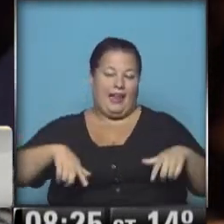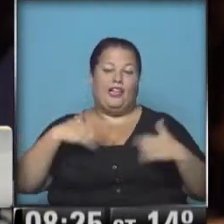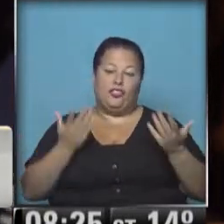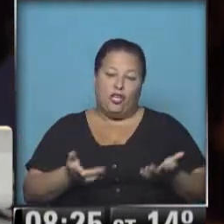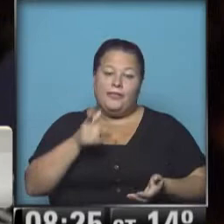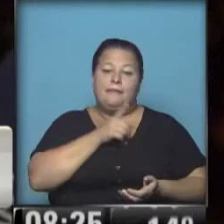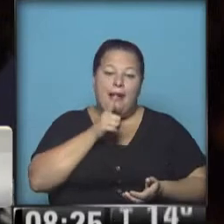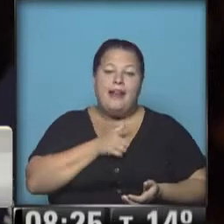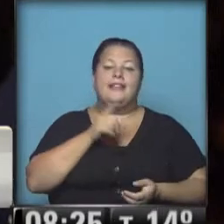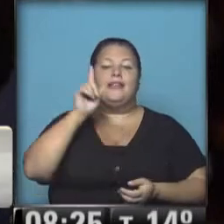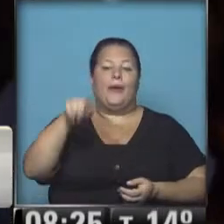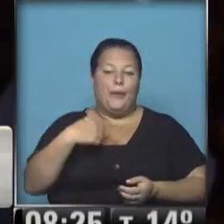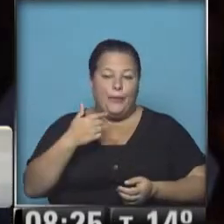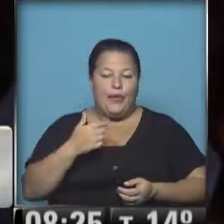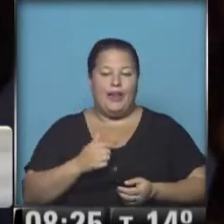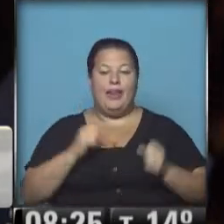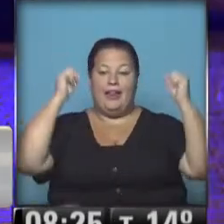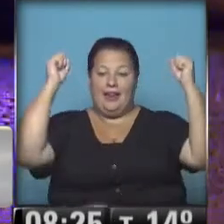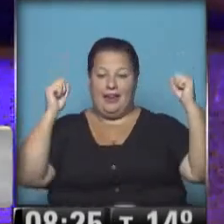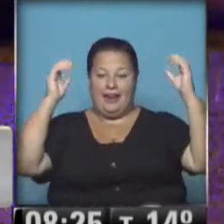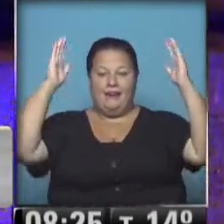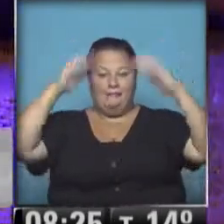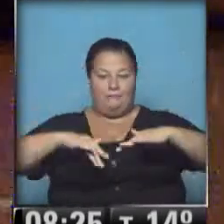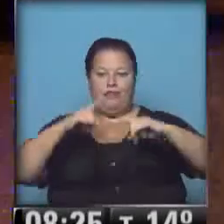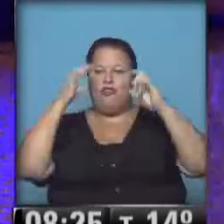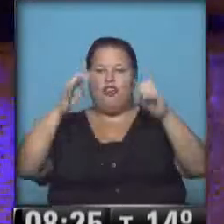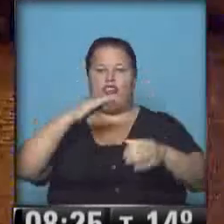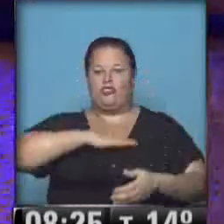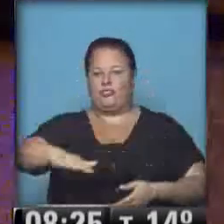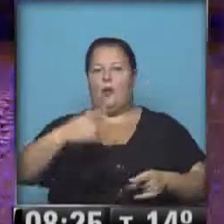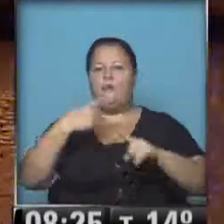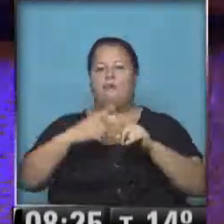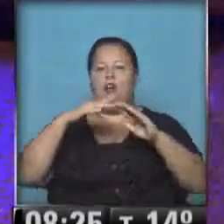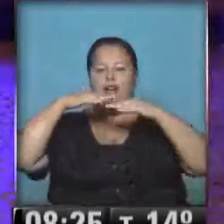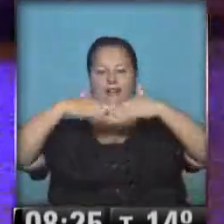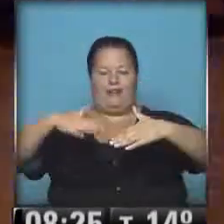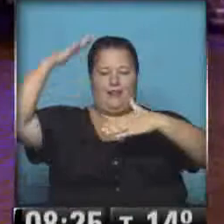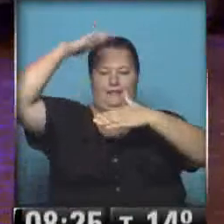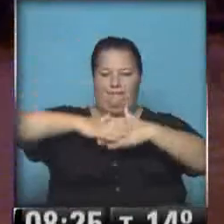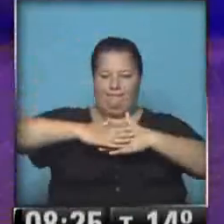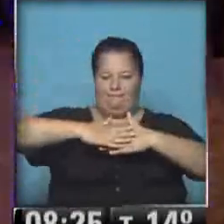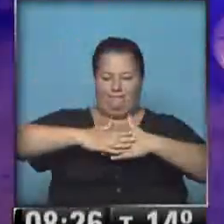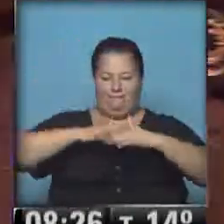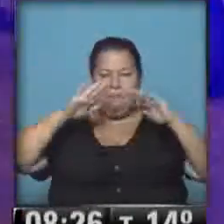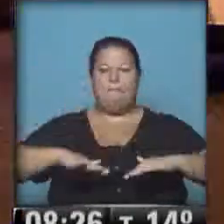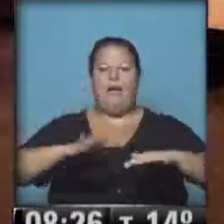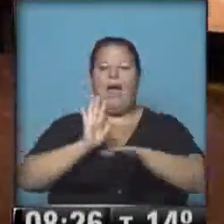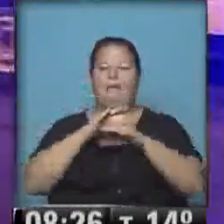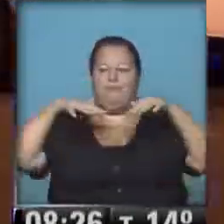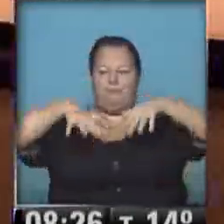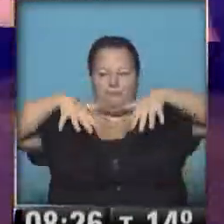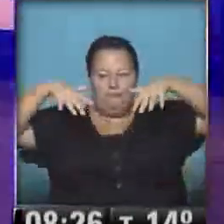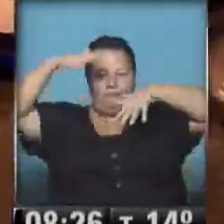aparentemente hizo que el techo caído no llegase hasta la superficie, sino que fue detenido por las